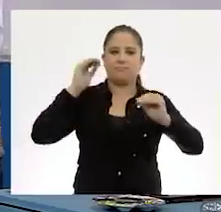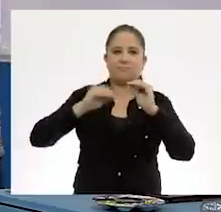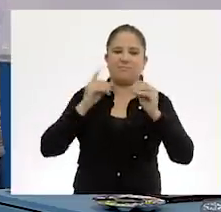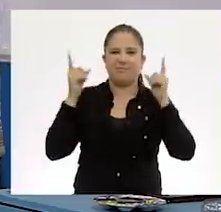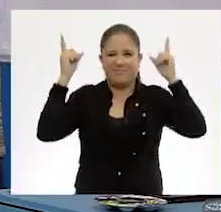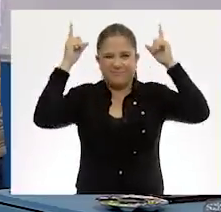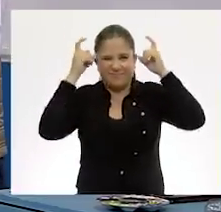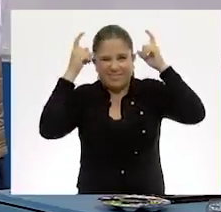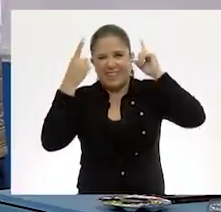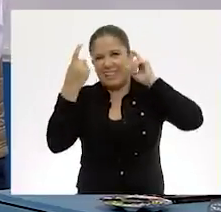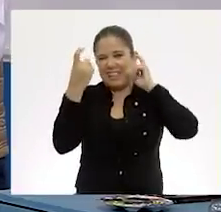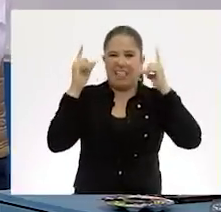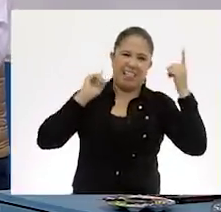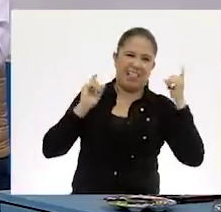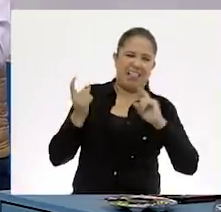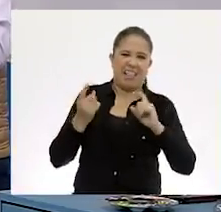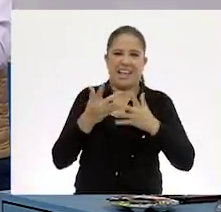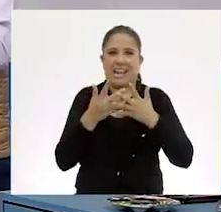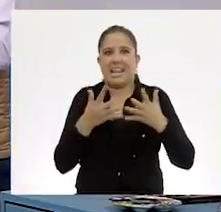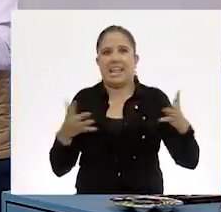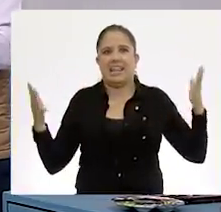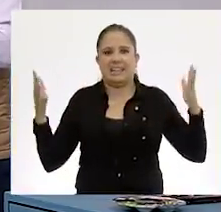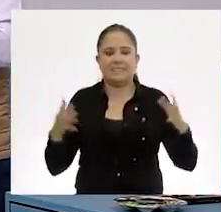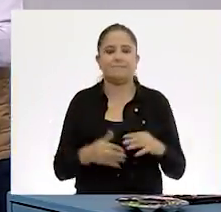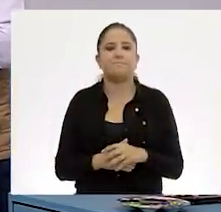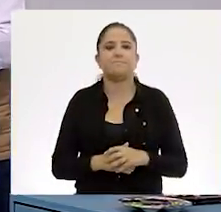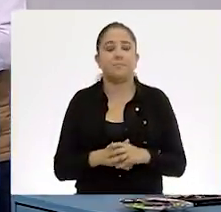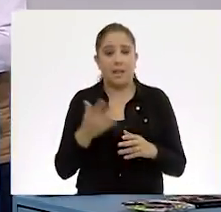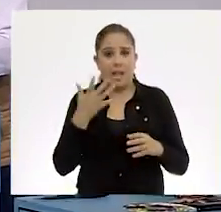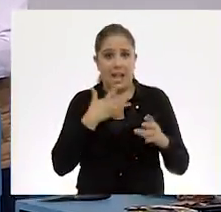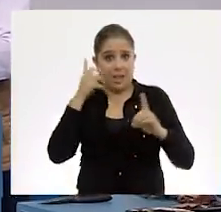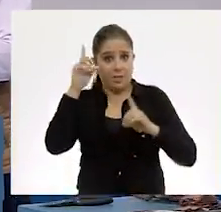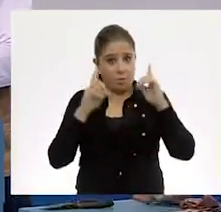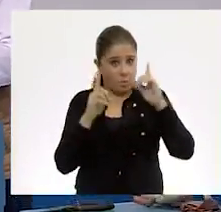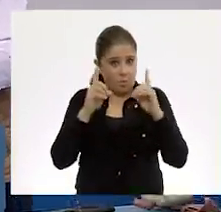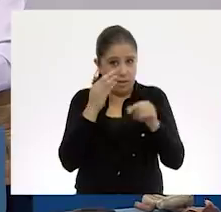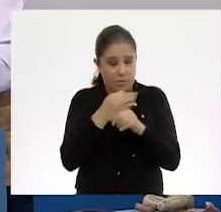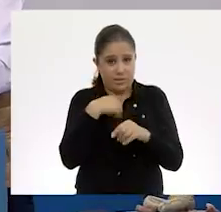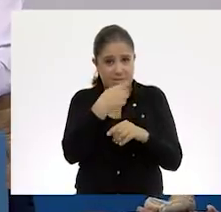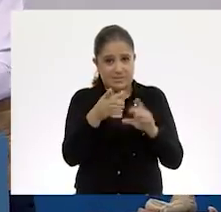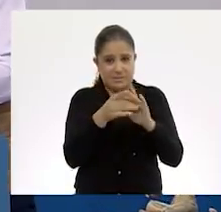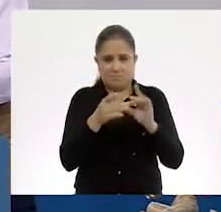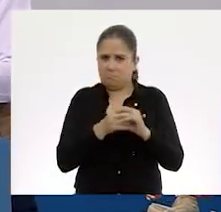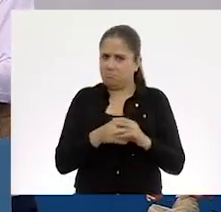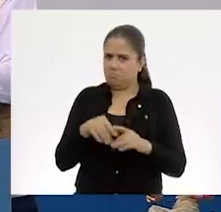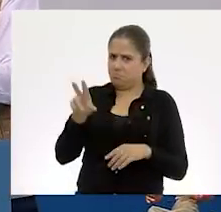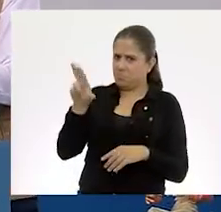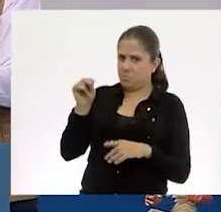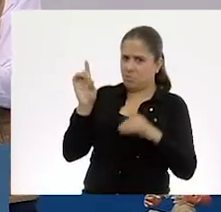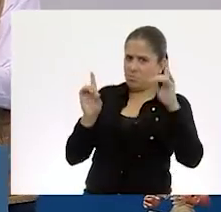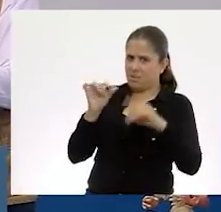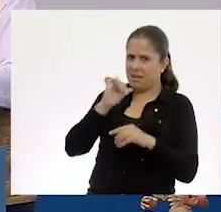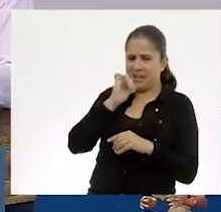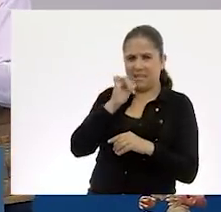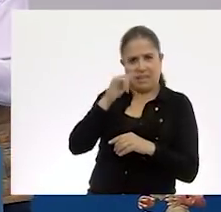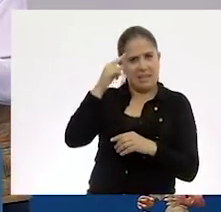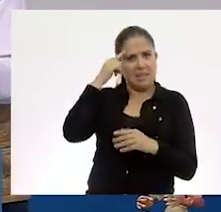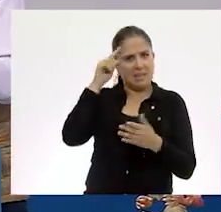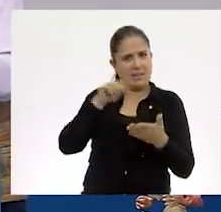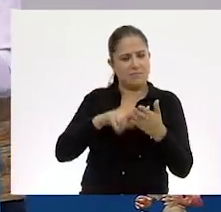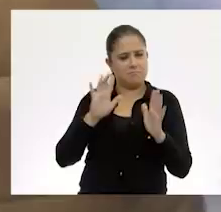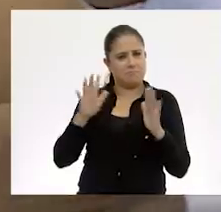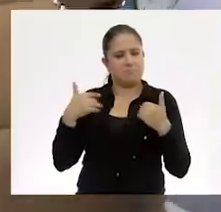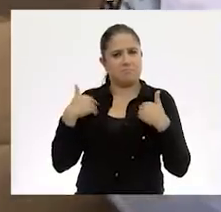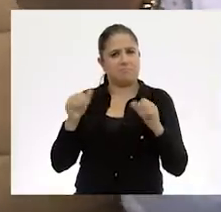enormes, enormes, enormes. Ok, ¿tienen alguna duda con lo que estamos haciendo? No, contrario, creo que... A ver,